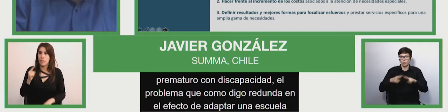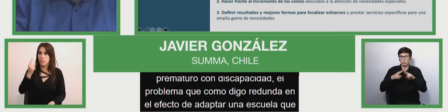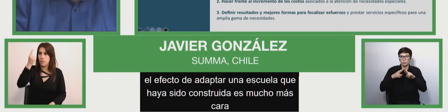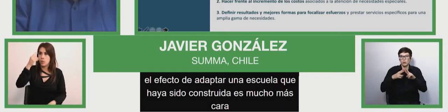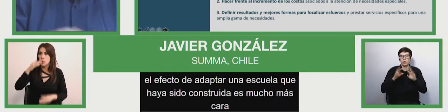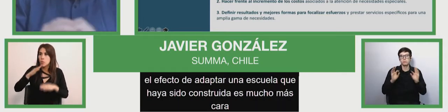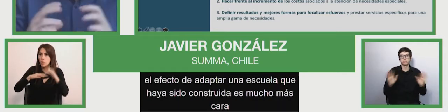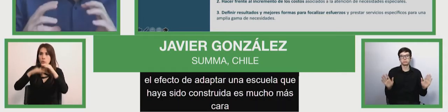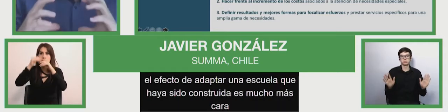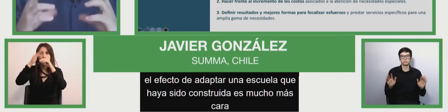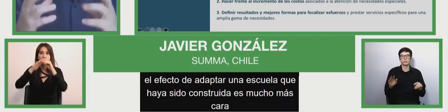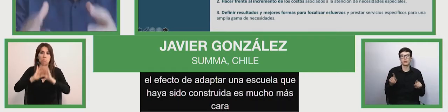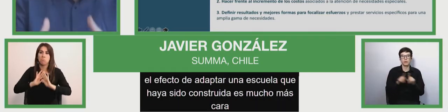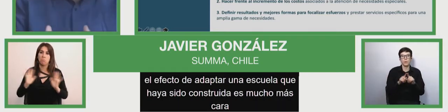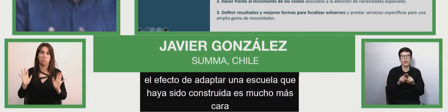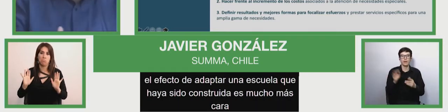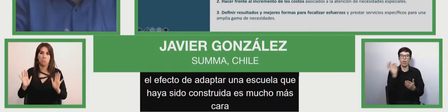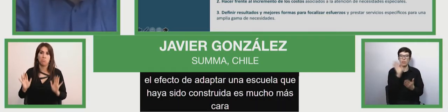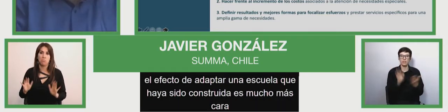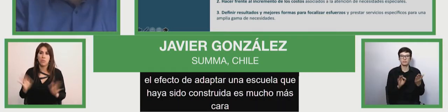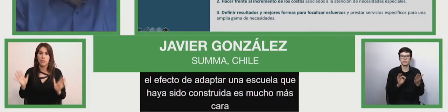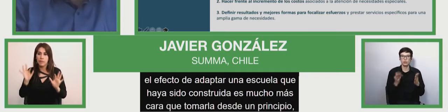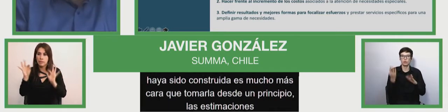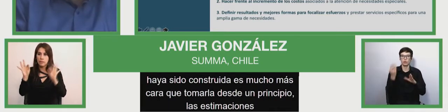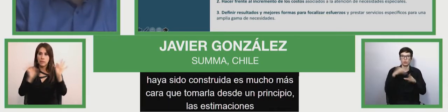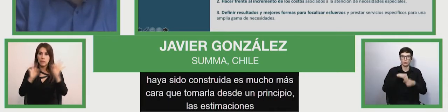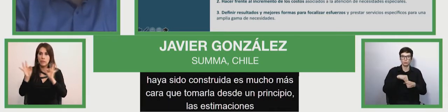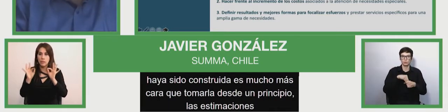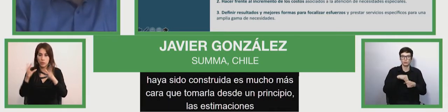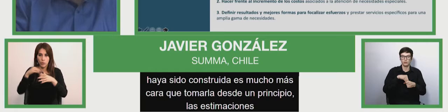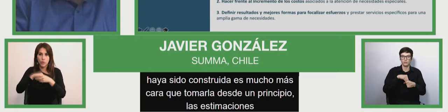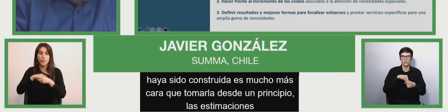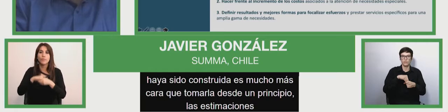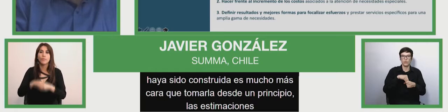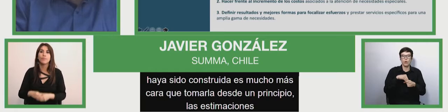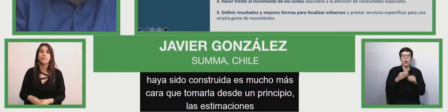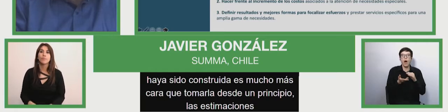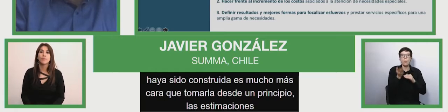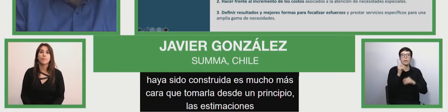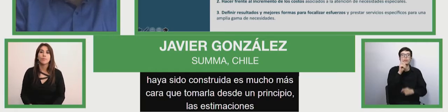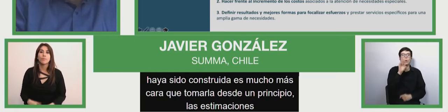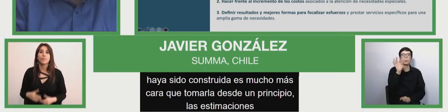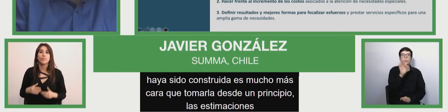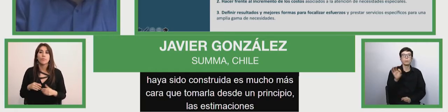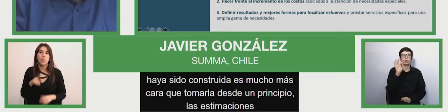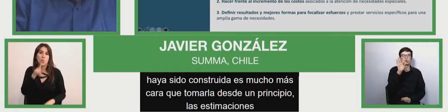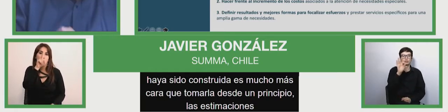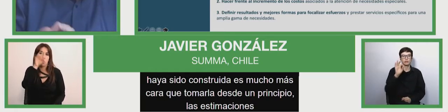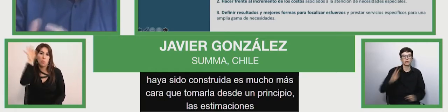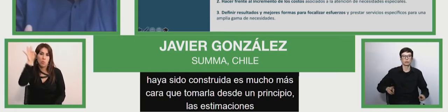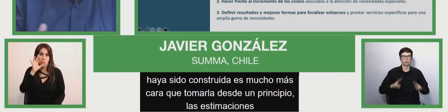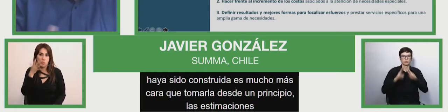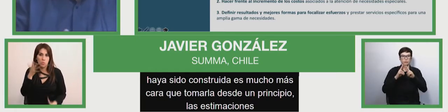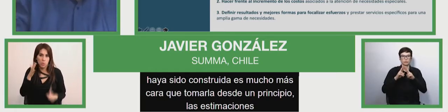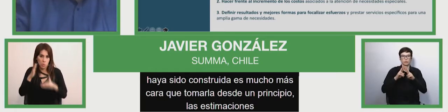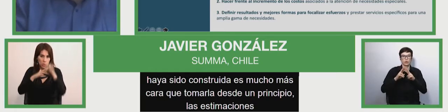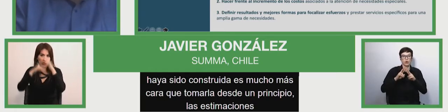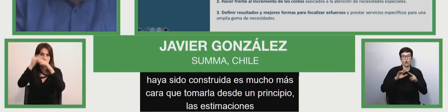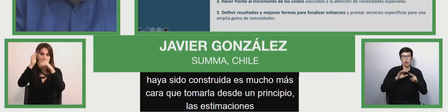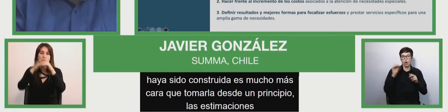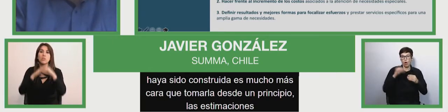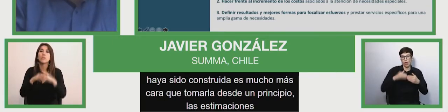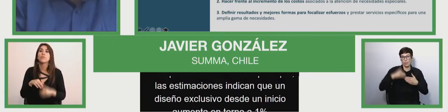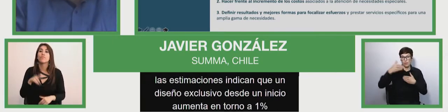indican que un diseño inclusivo desde un inicio aumenta en torno a un por ciento de los costos totales de infraestructura, mientras que hacerlo posteriormente